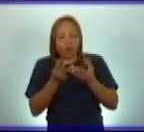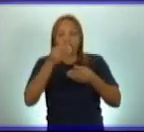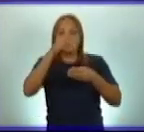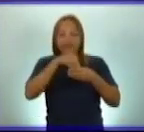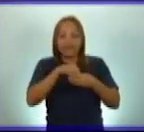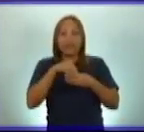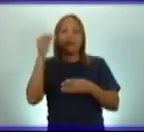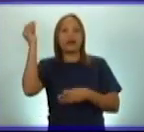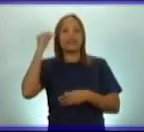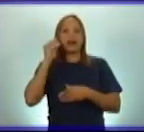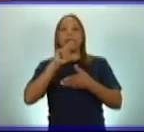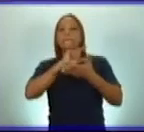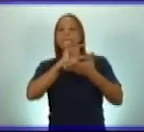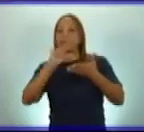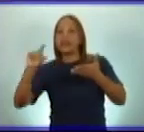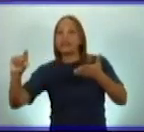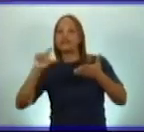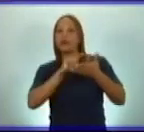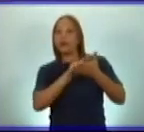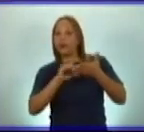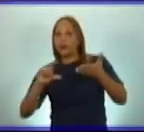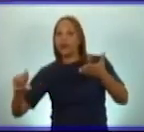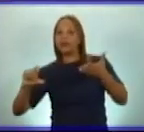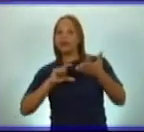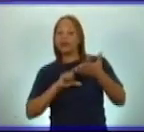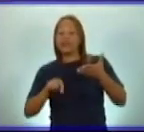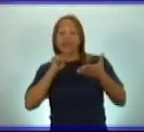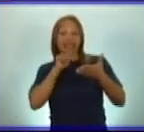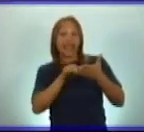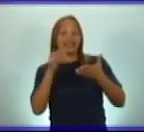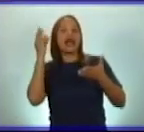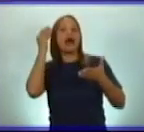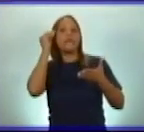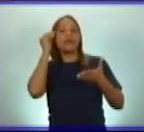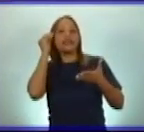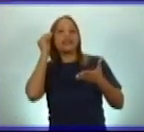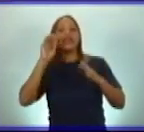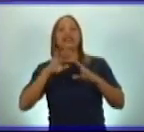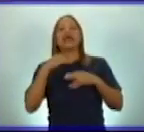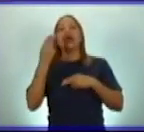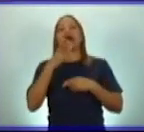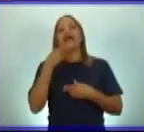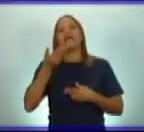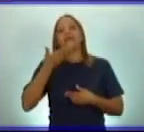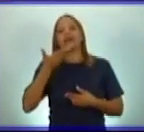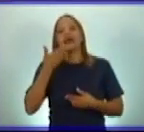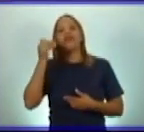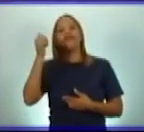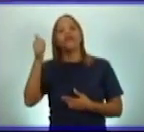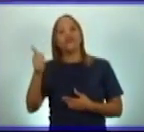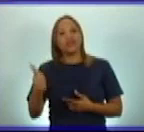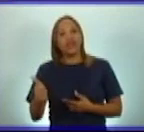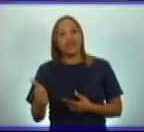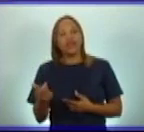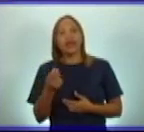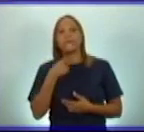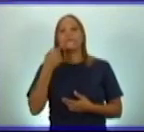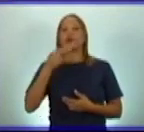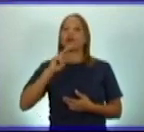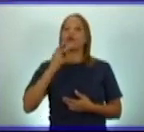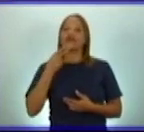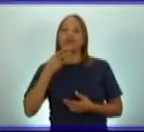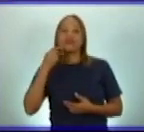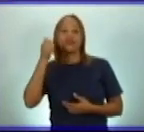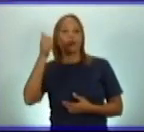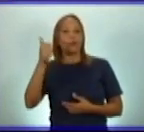verso por verso, y aprender a decirlos bien, con buena pronunciación